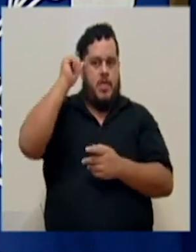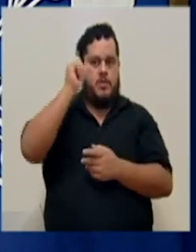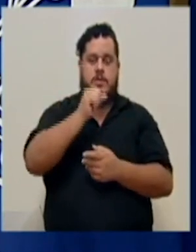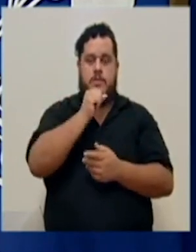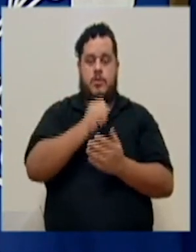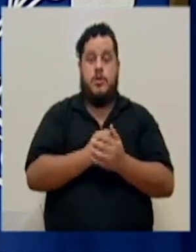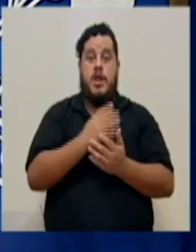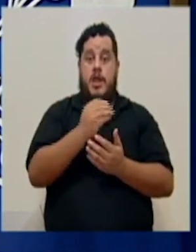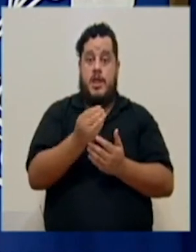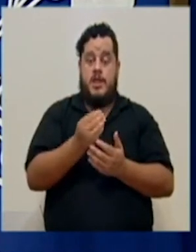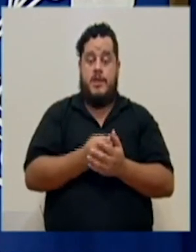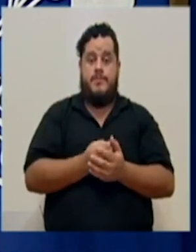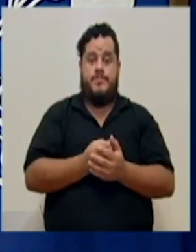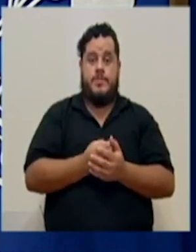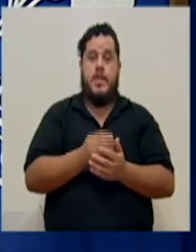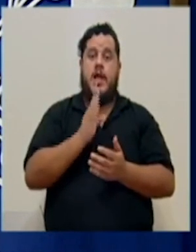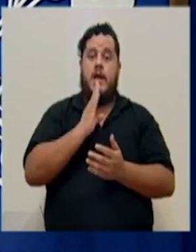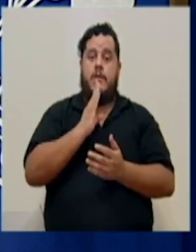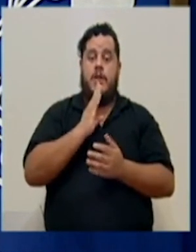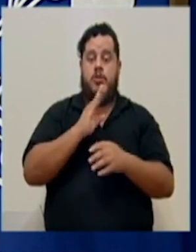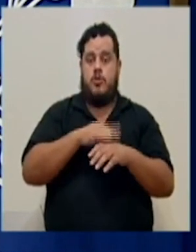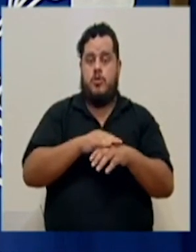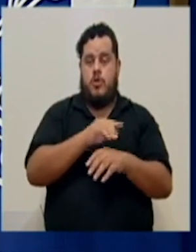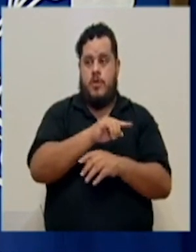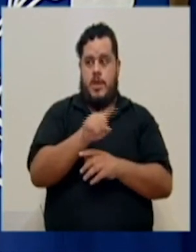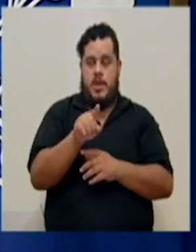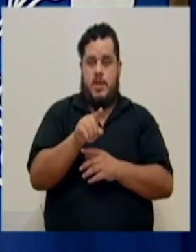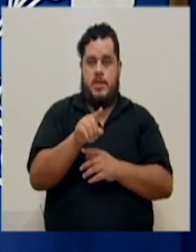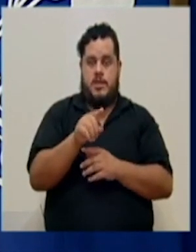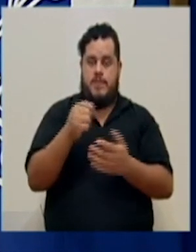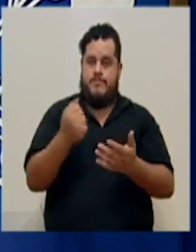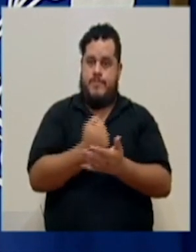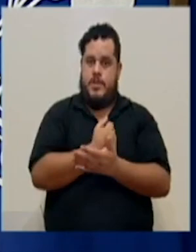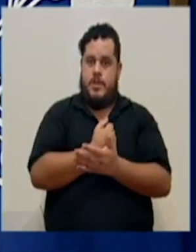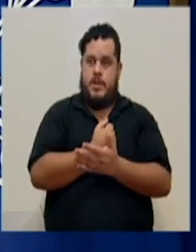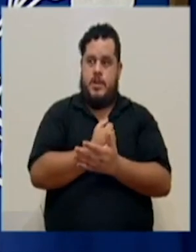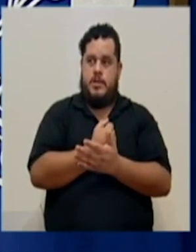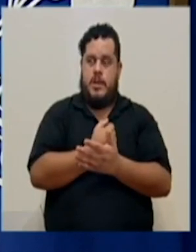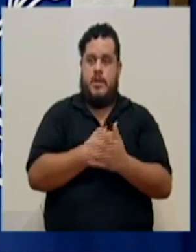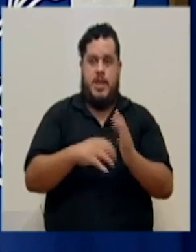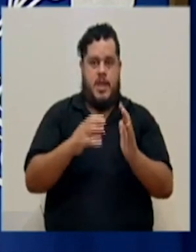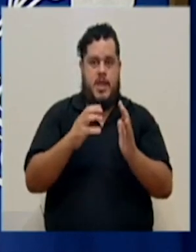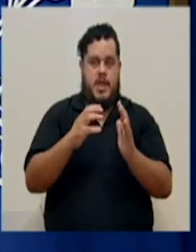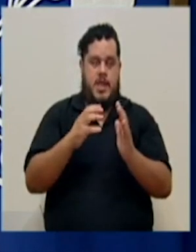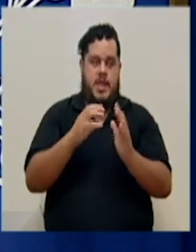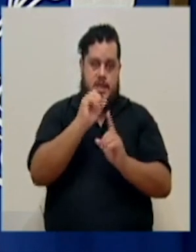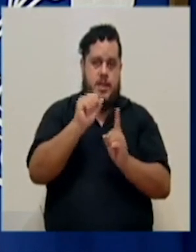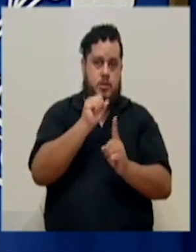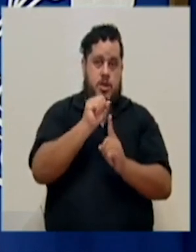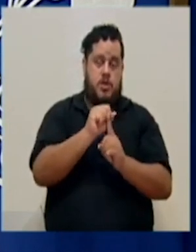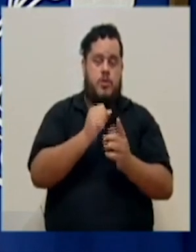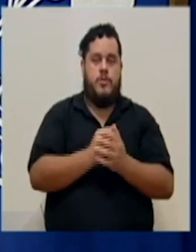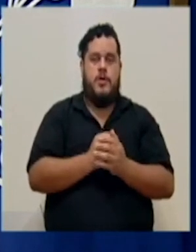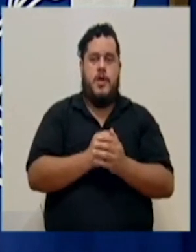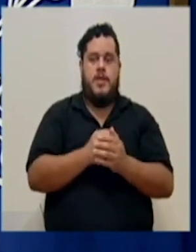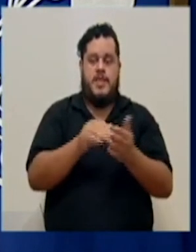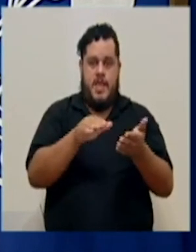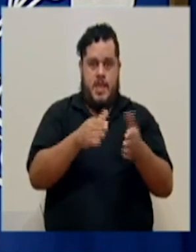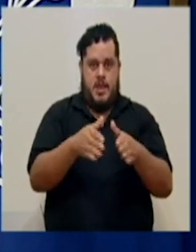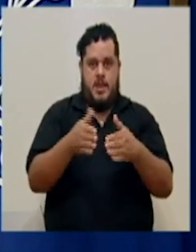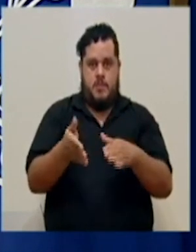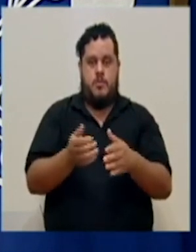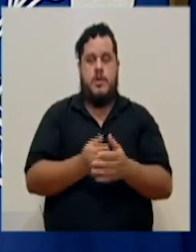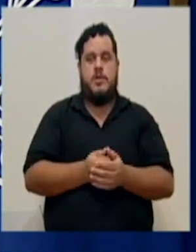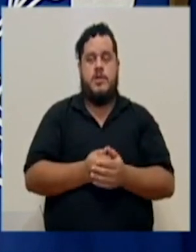Y justamente refiriéndonos a este lamentable capítulo de la mortalidad,